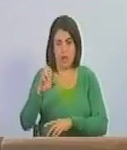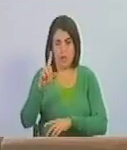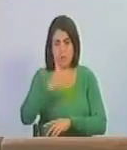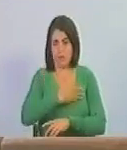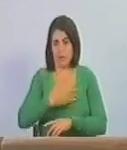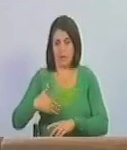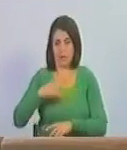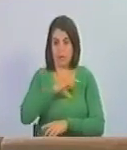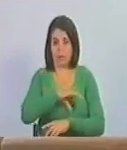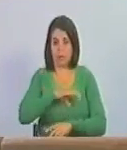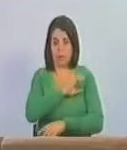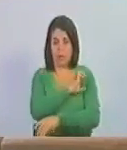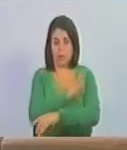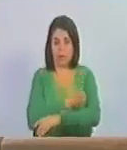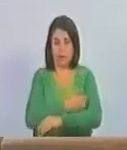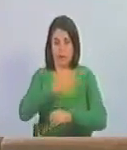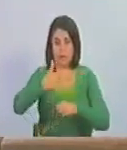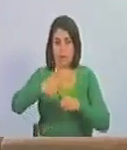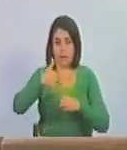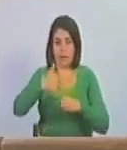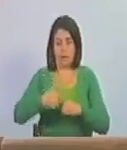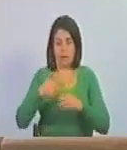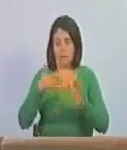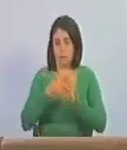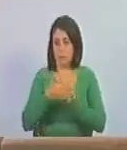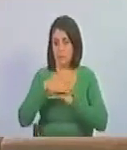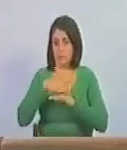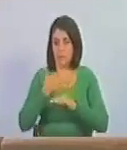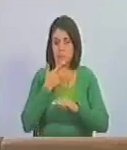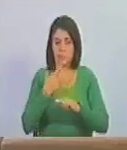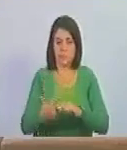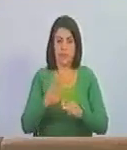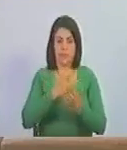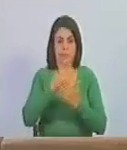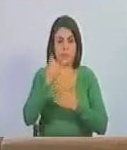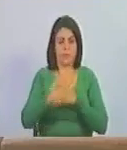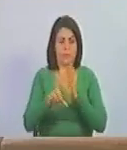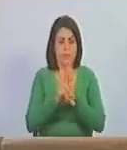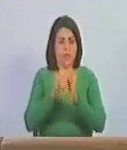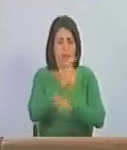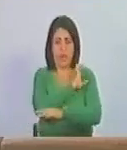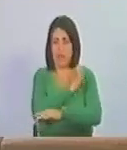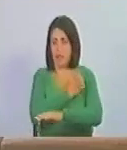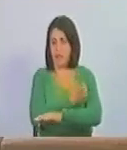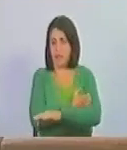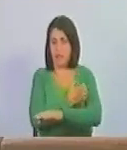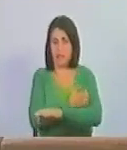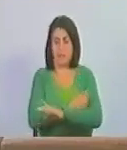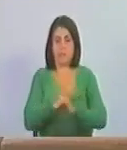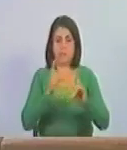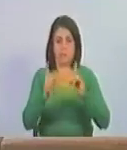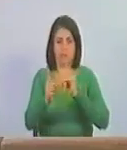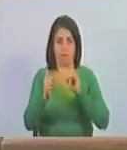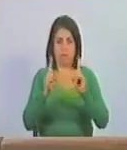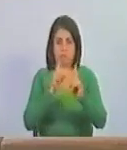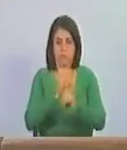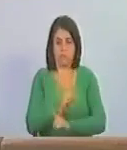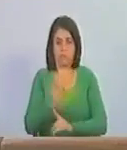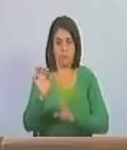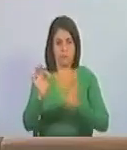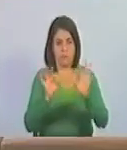Comisión Permanente de Energía y Petróleo, mediante la cual remite el proyecto de ley de energías renovables y